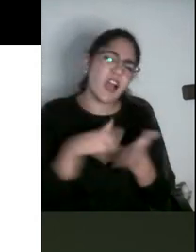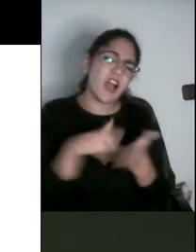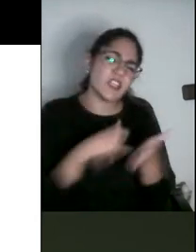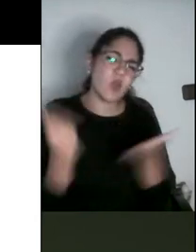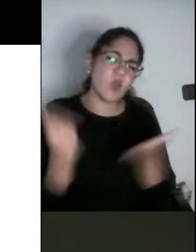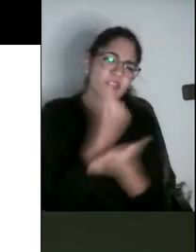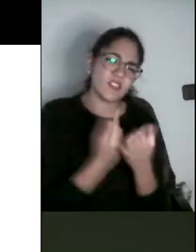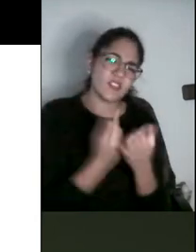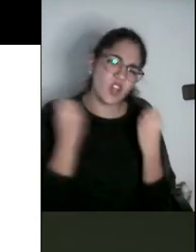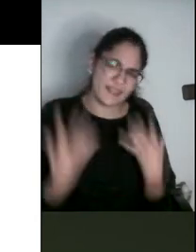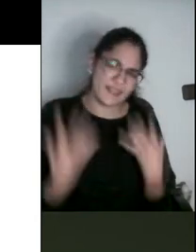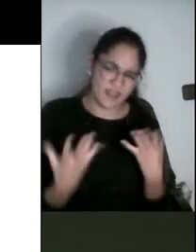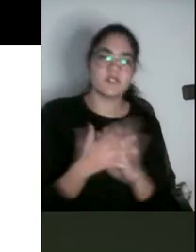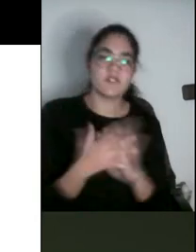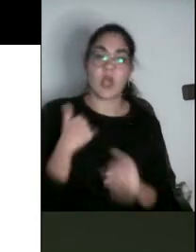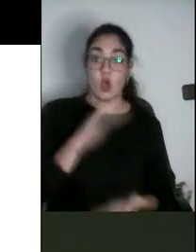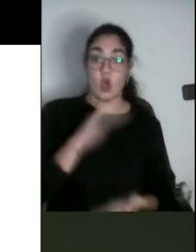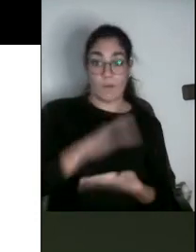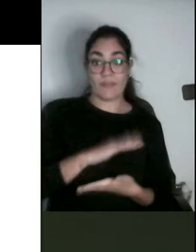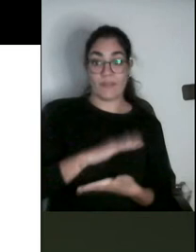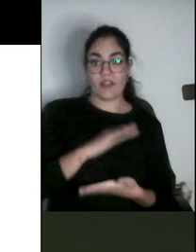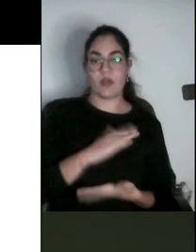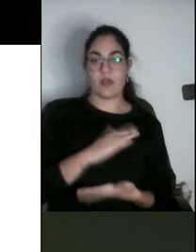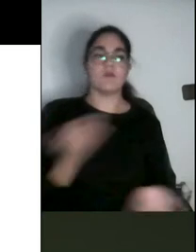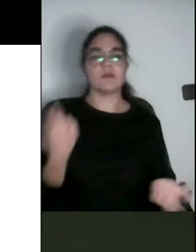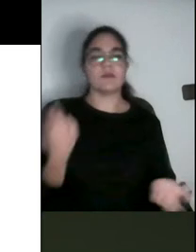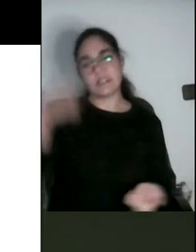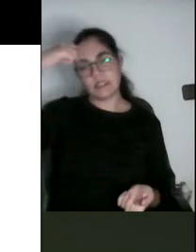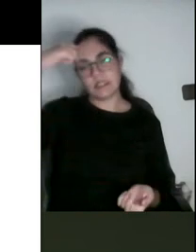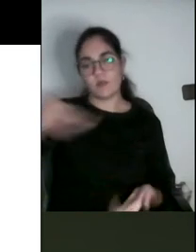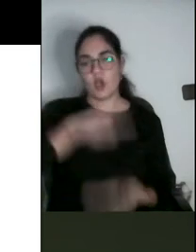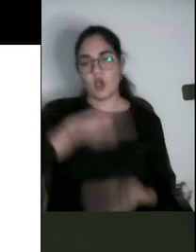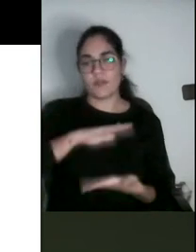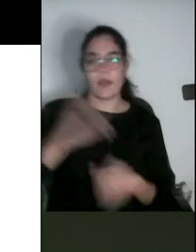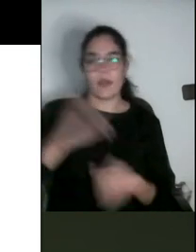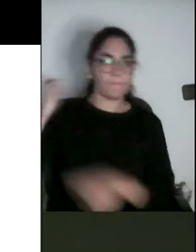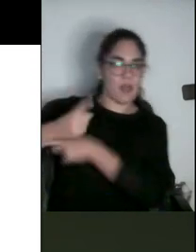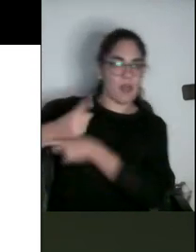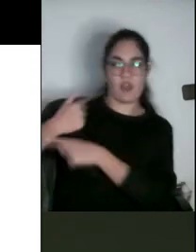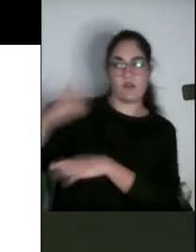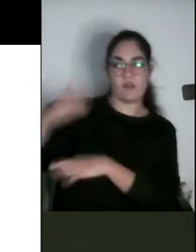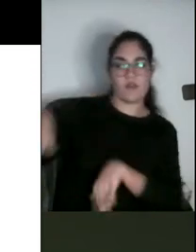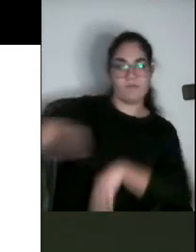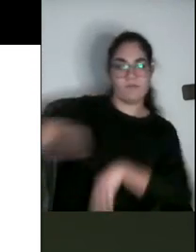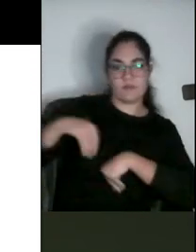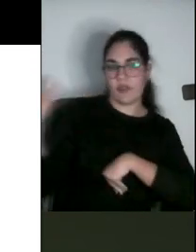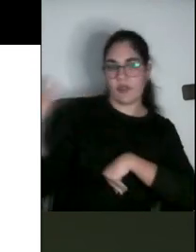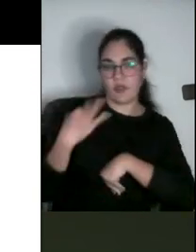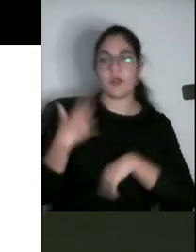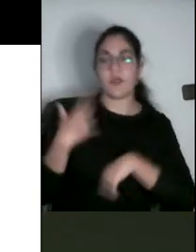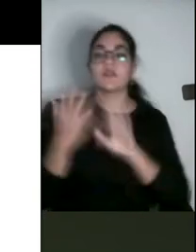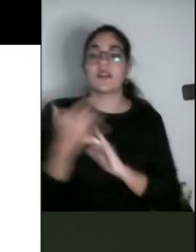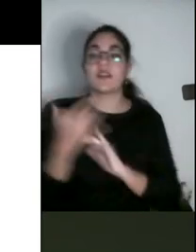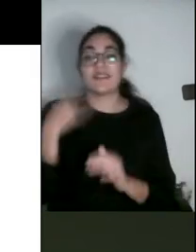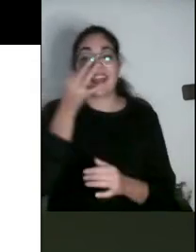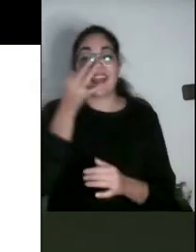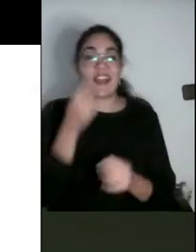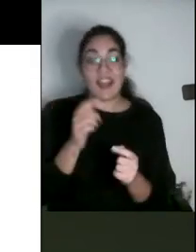de las competencias, aunque sabemos que las competencias vienen predefinidas, en muchos casos es muy difícil intervenir en ellas.